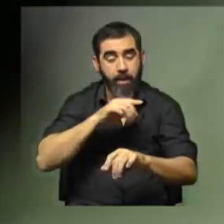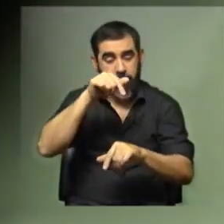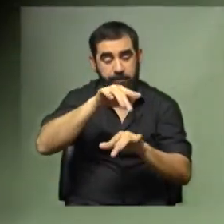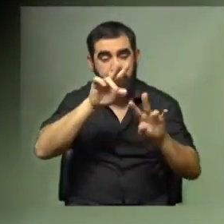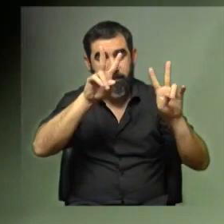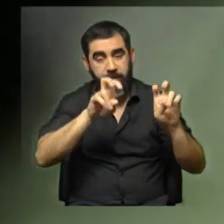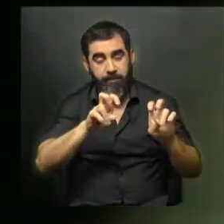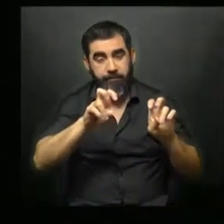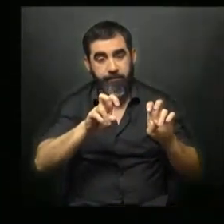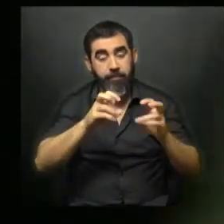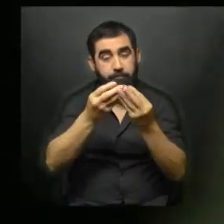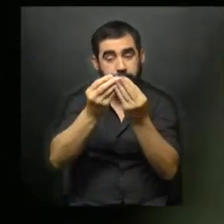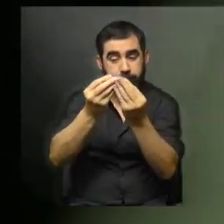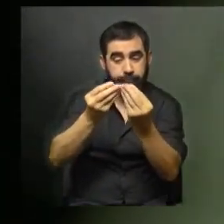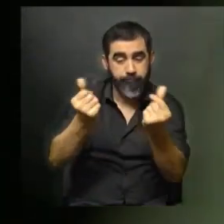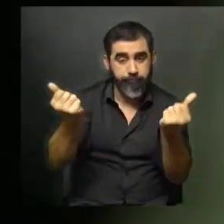y los desarma.